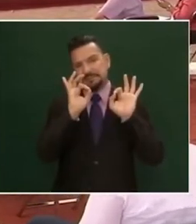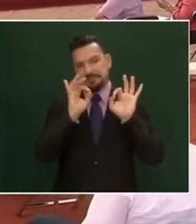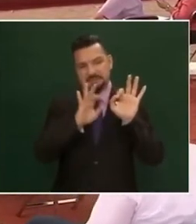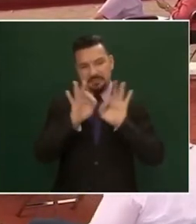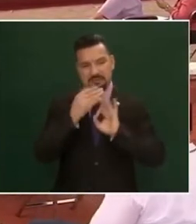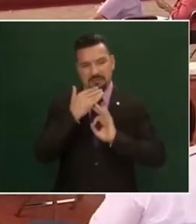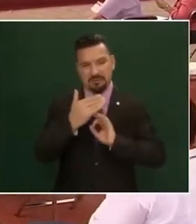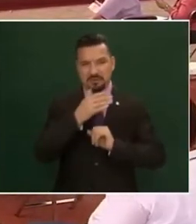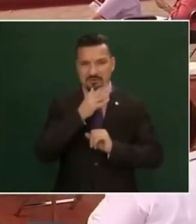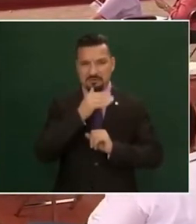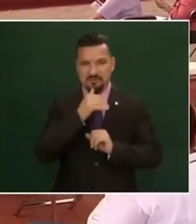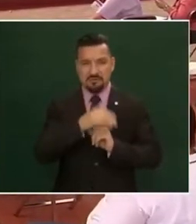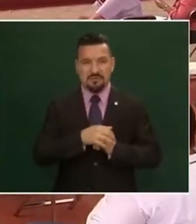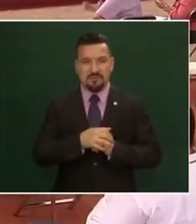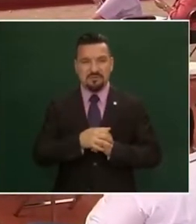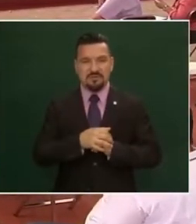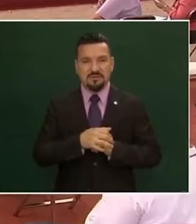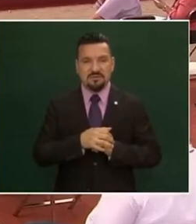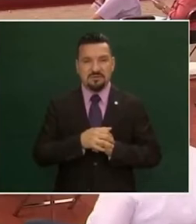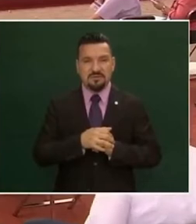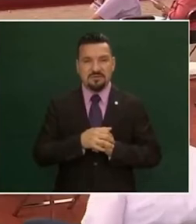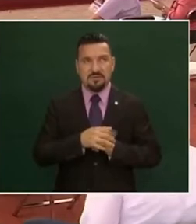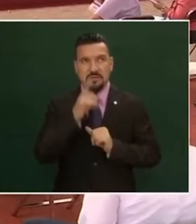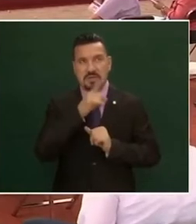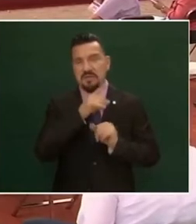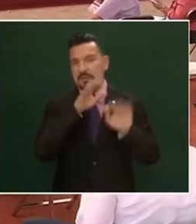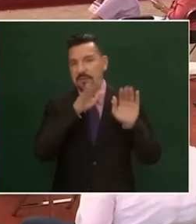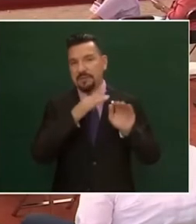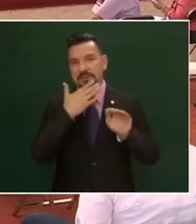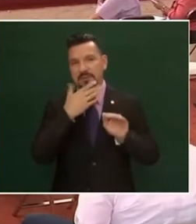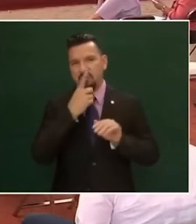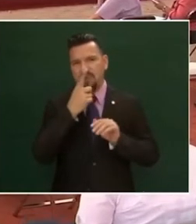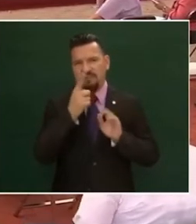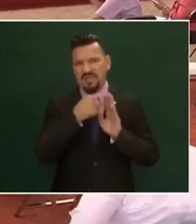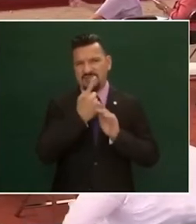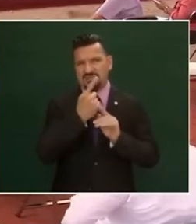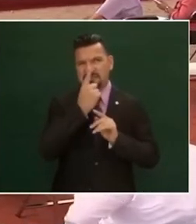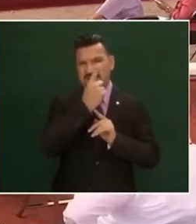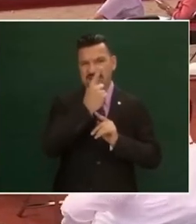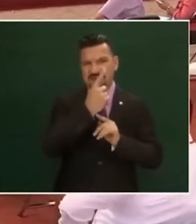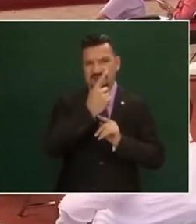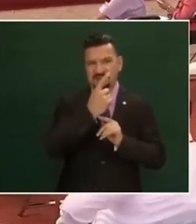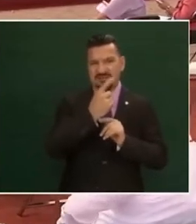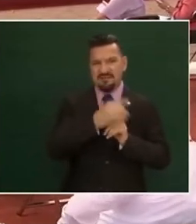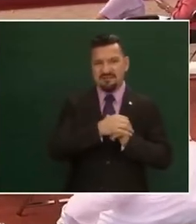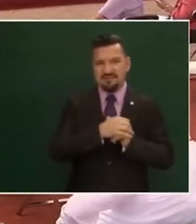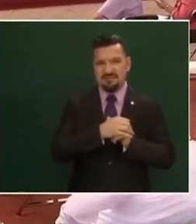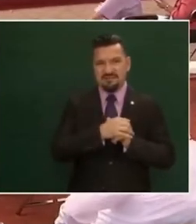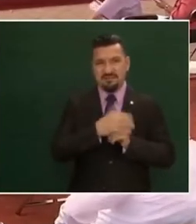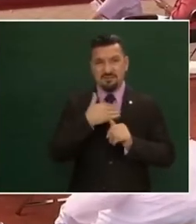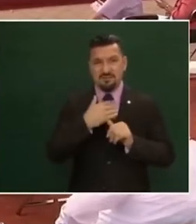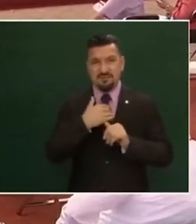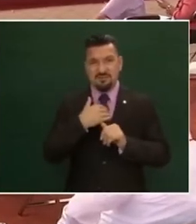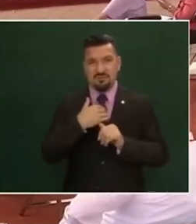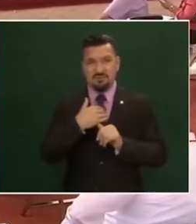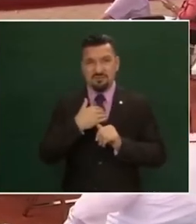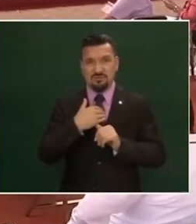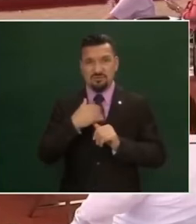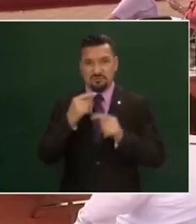solo en una ocasión estuve arriba de él